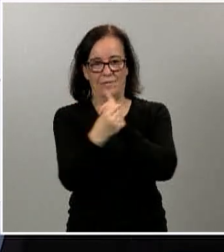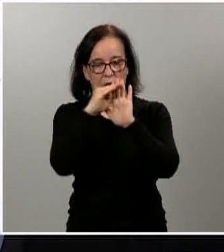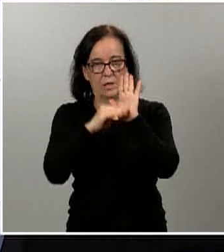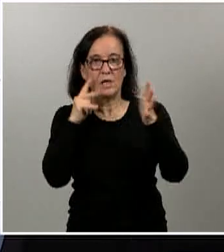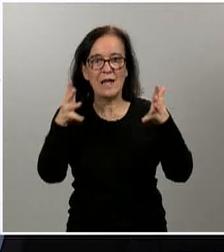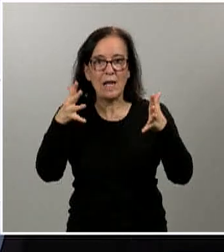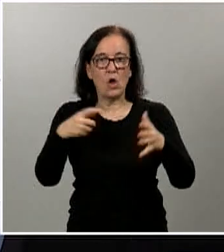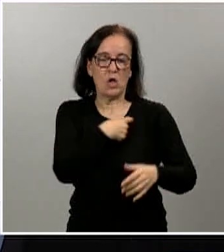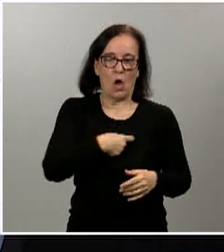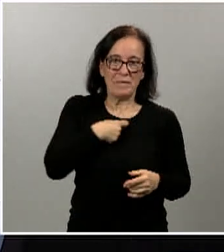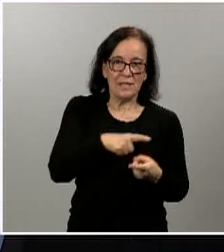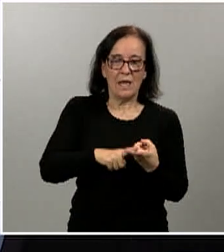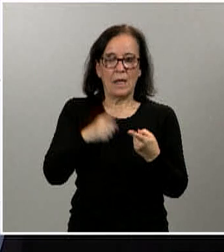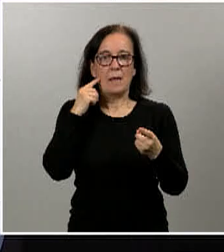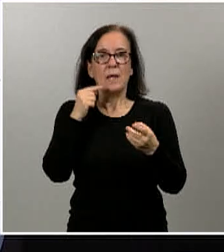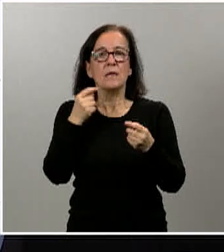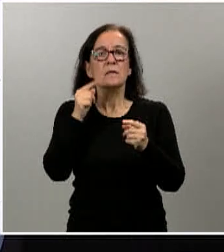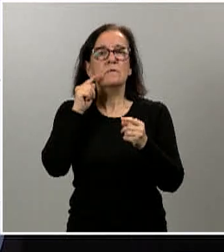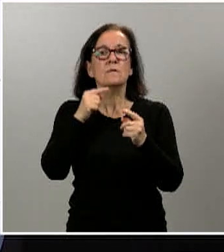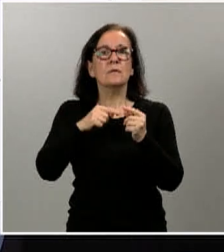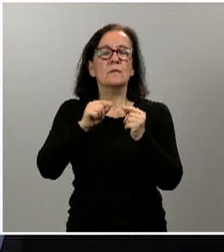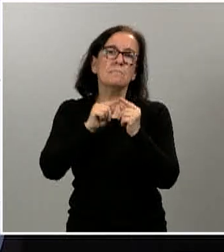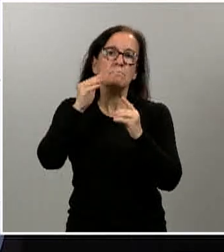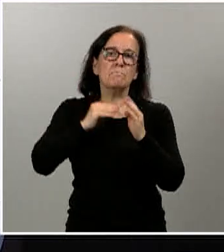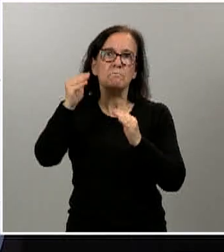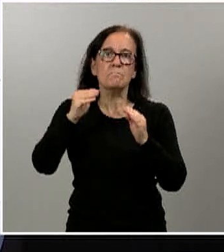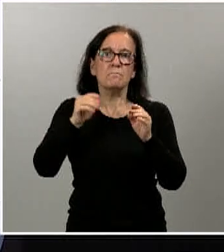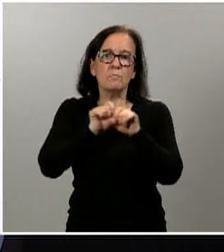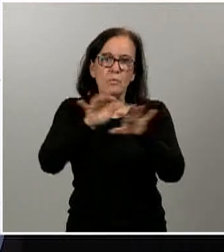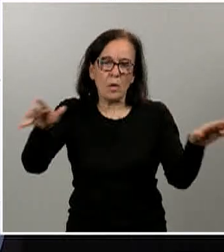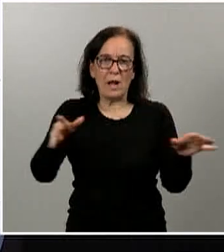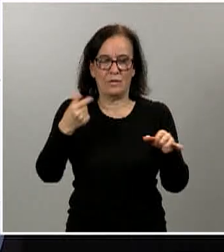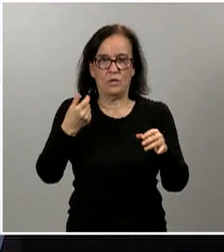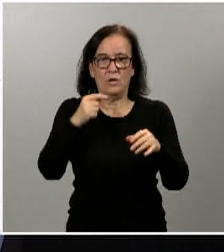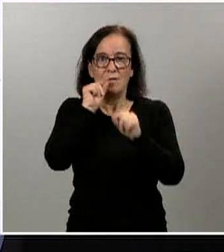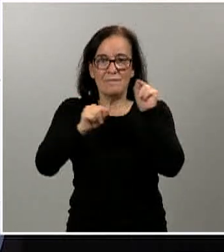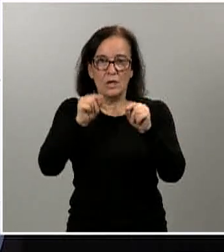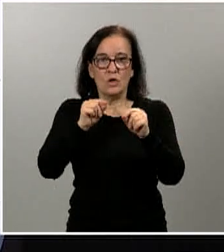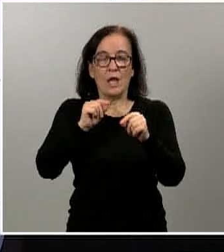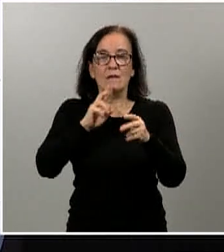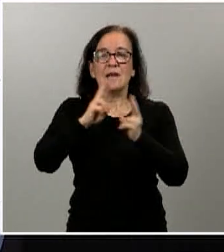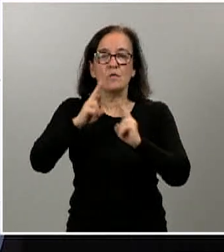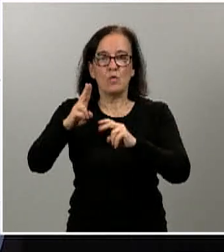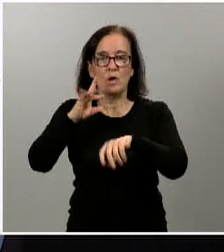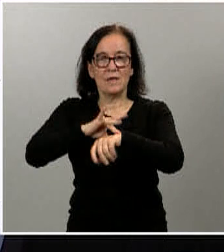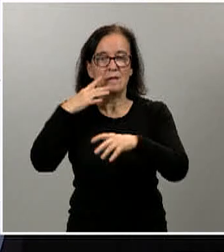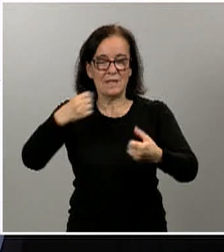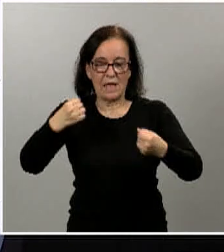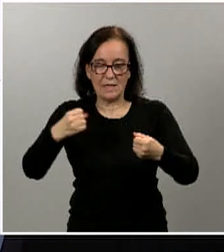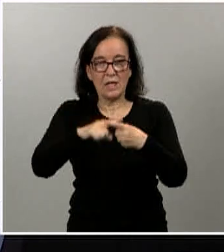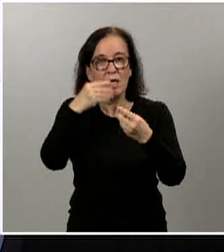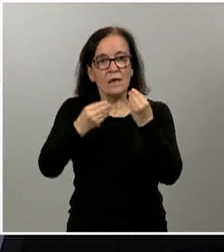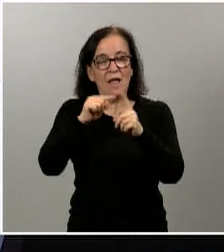para medir la propagación del virus y la capacidad de respuesta del sistema sanitario y que serán esos marcadores los que irán indicando la